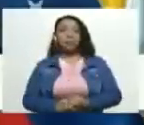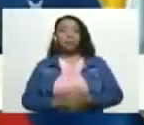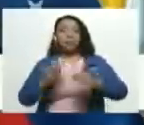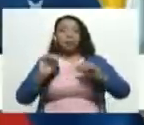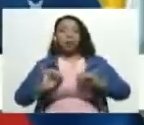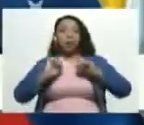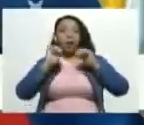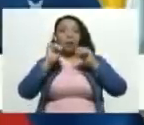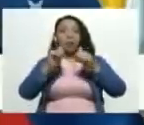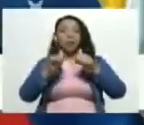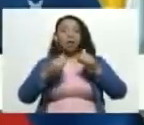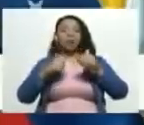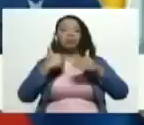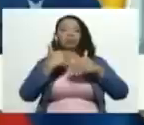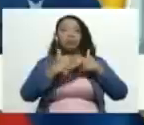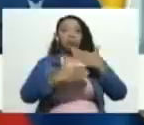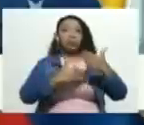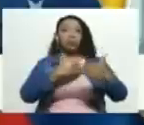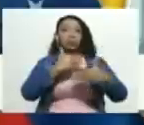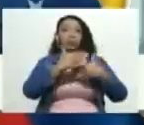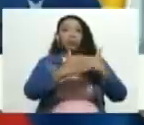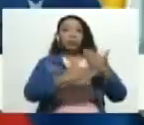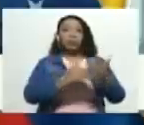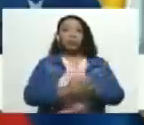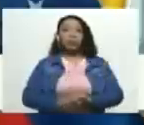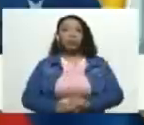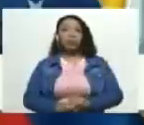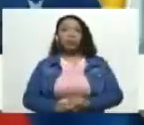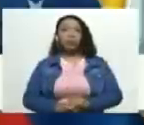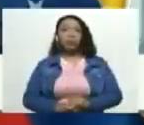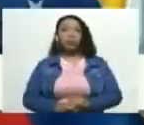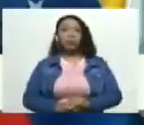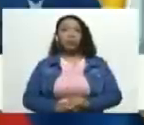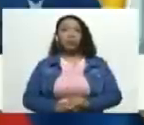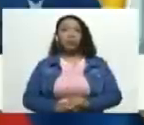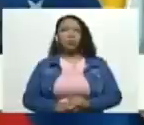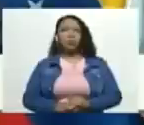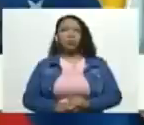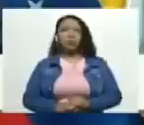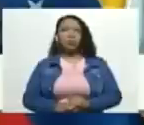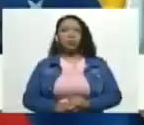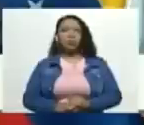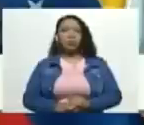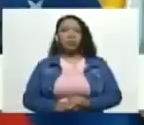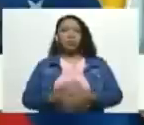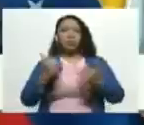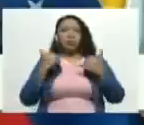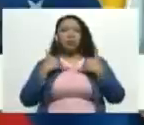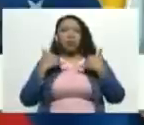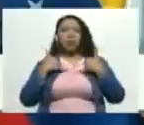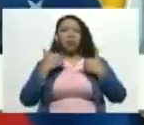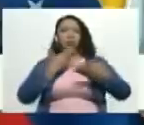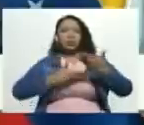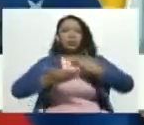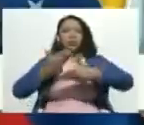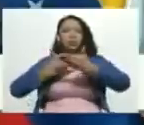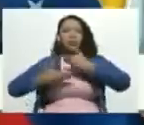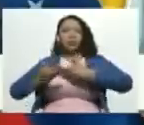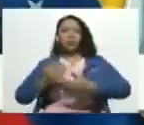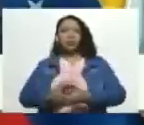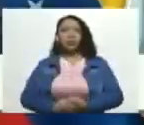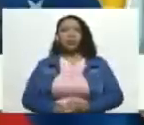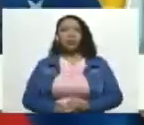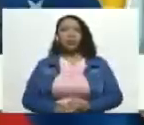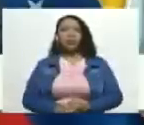comenzar progresiva y paulatinamente primero con una autoproclamación en enero del año 2019